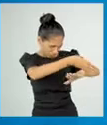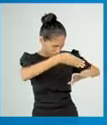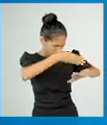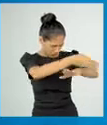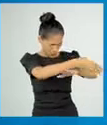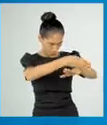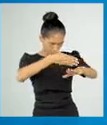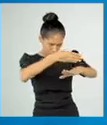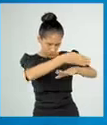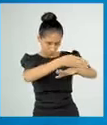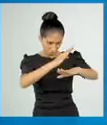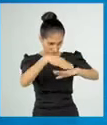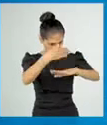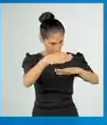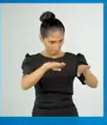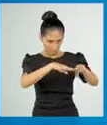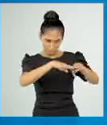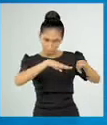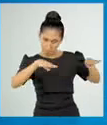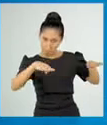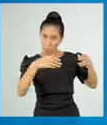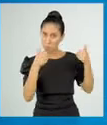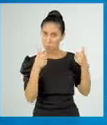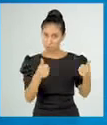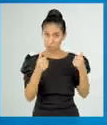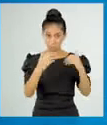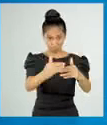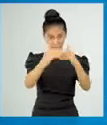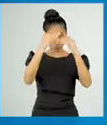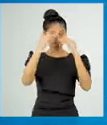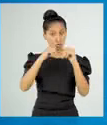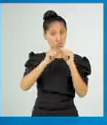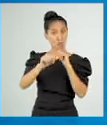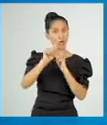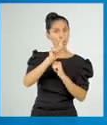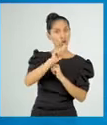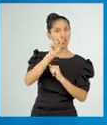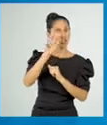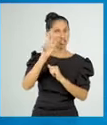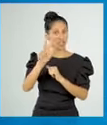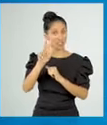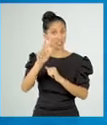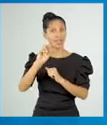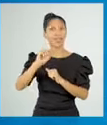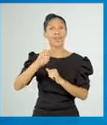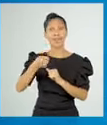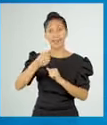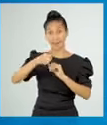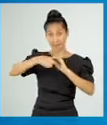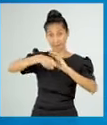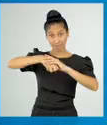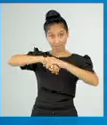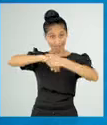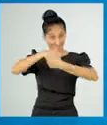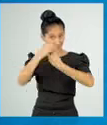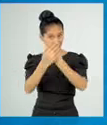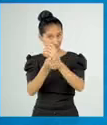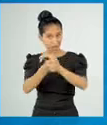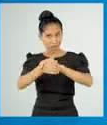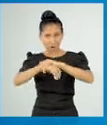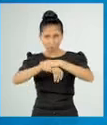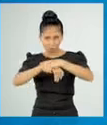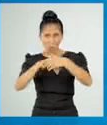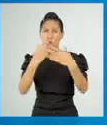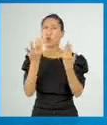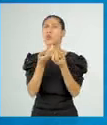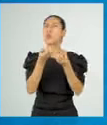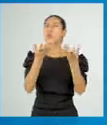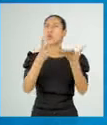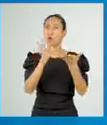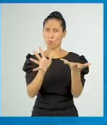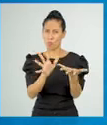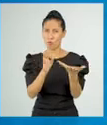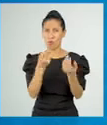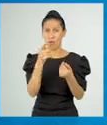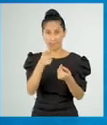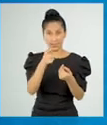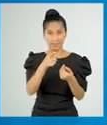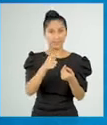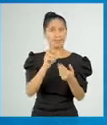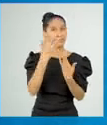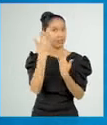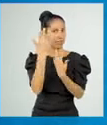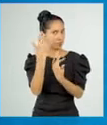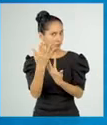extracción del molde. Paso trece. El jabón aún no está listo para ser utilizado. Para ello deberá ser